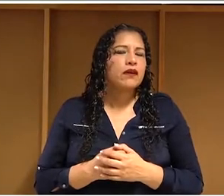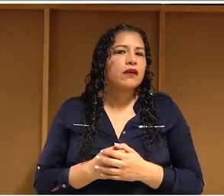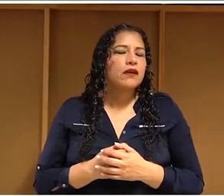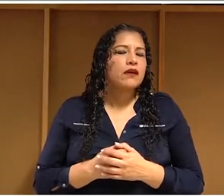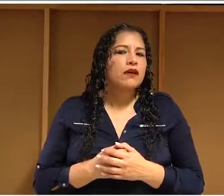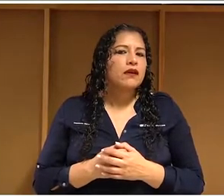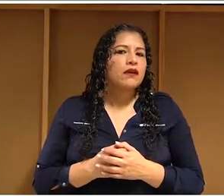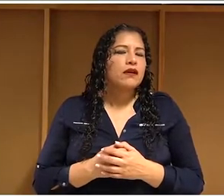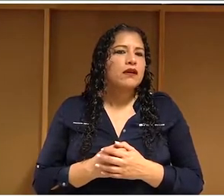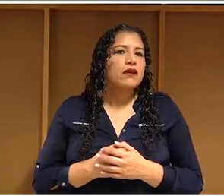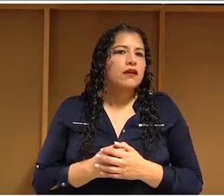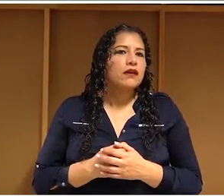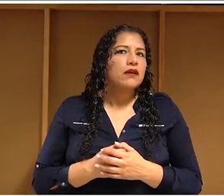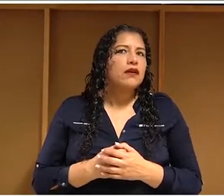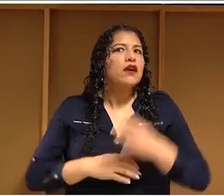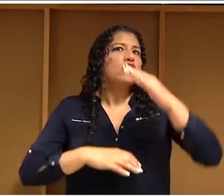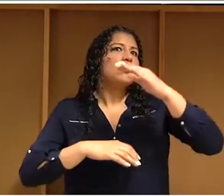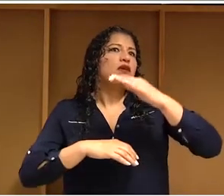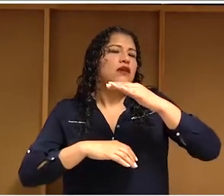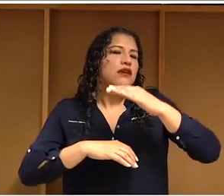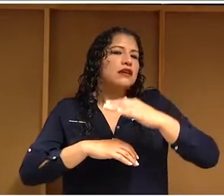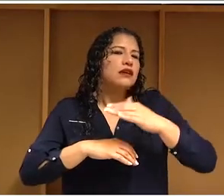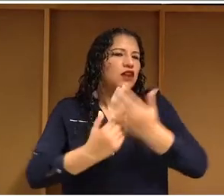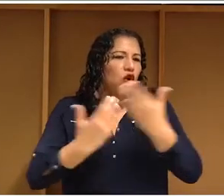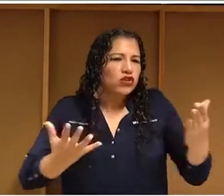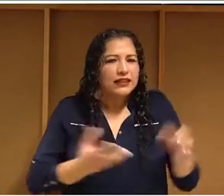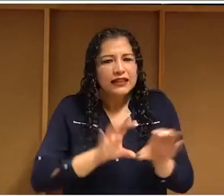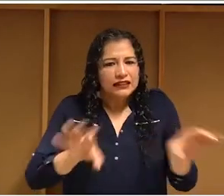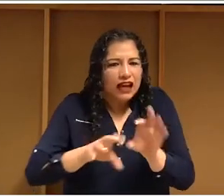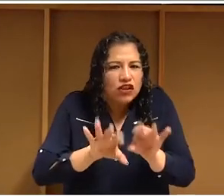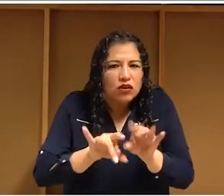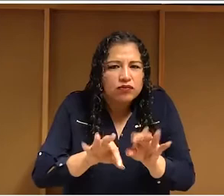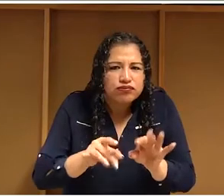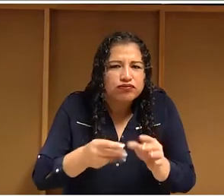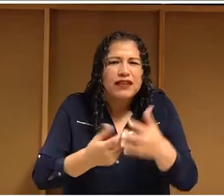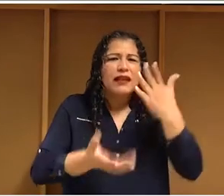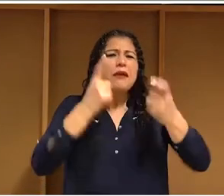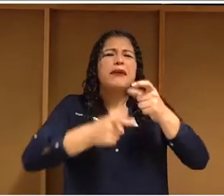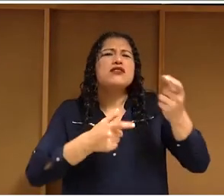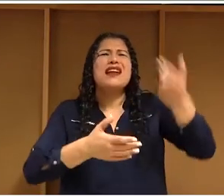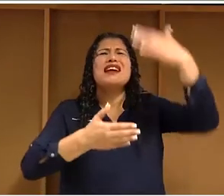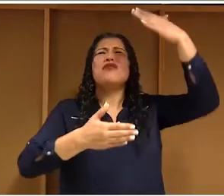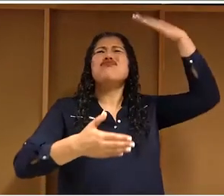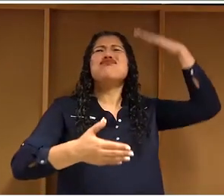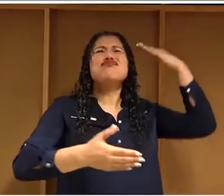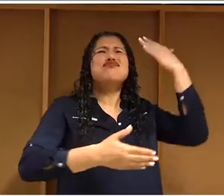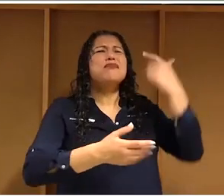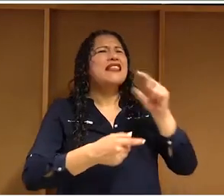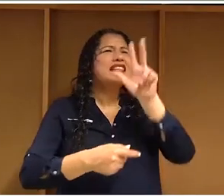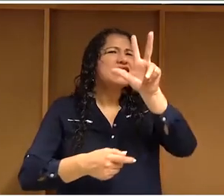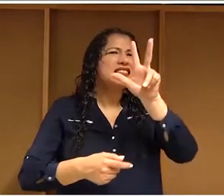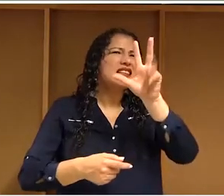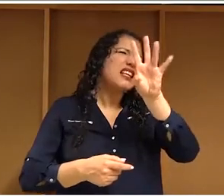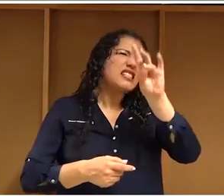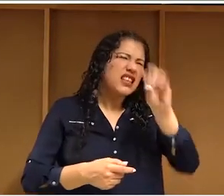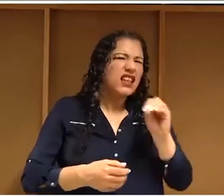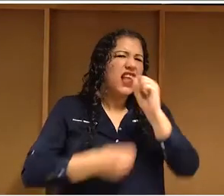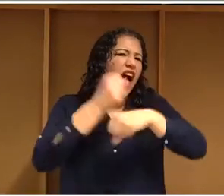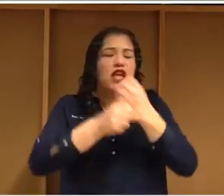obras hechas cuyos autores han muerto hace más de 70 años, lo que significa que